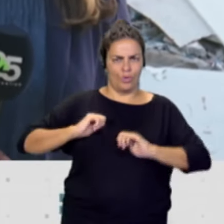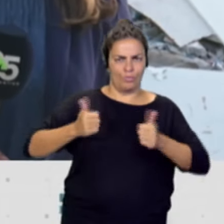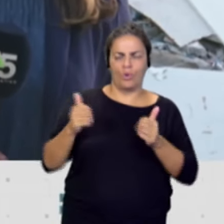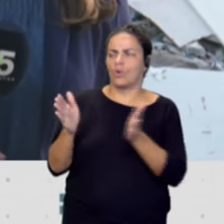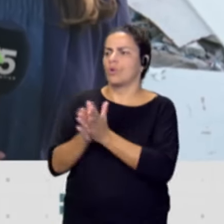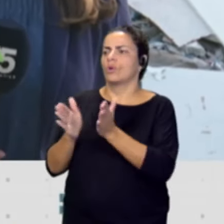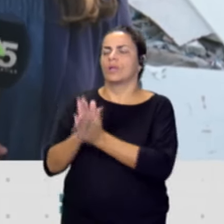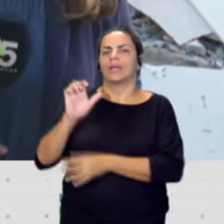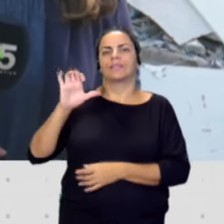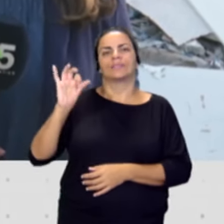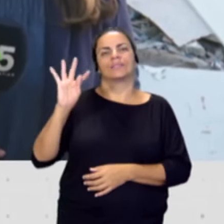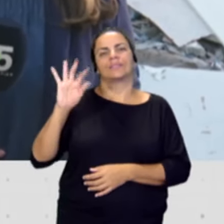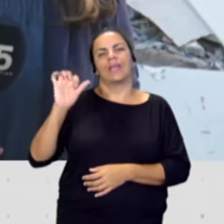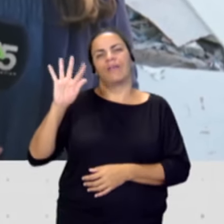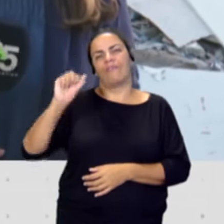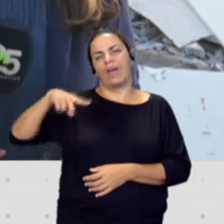días.